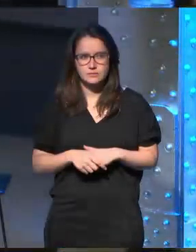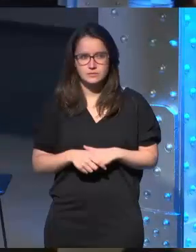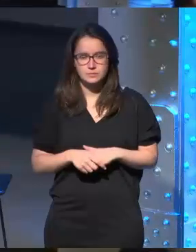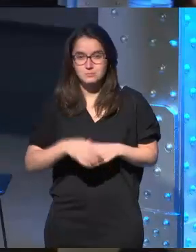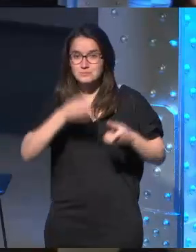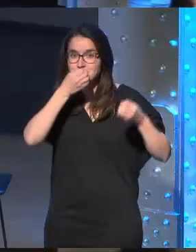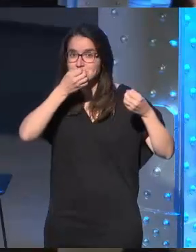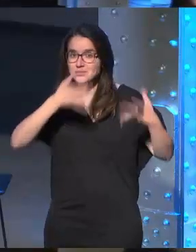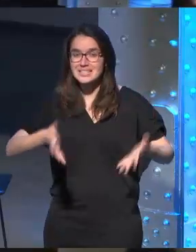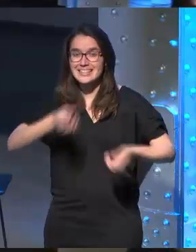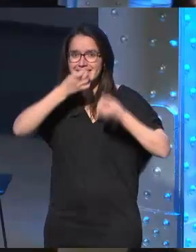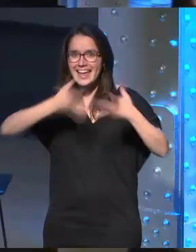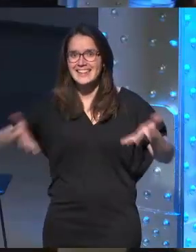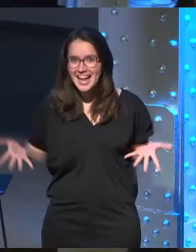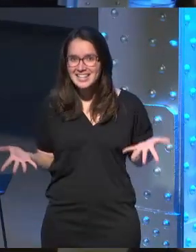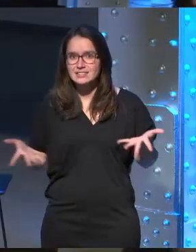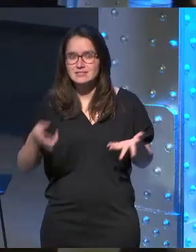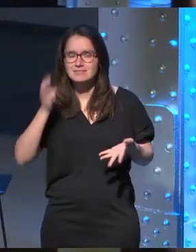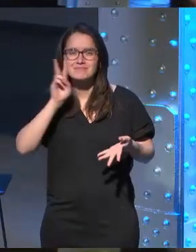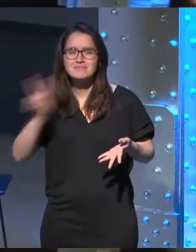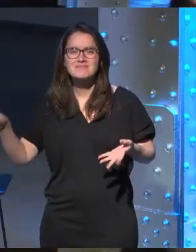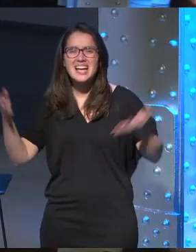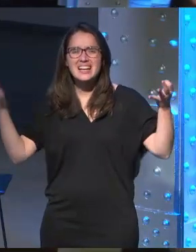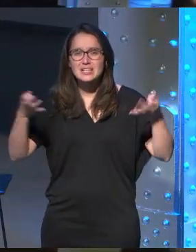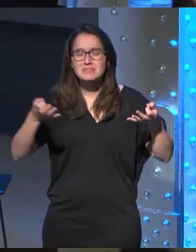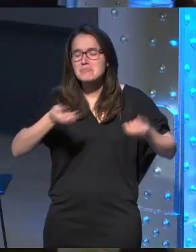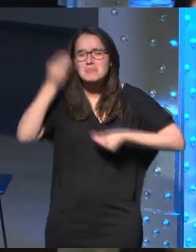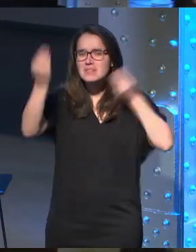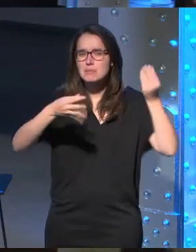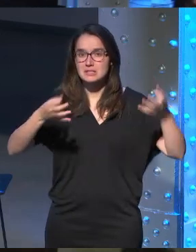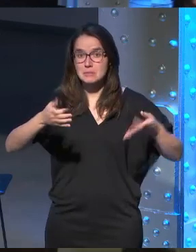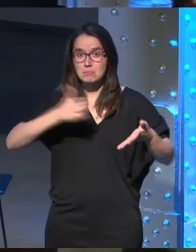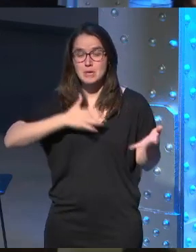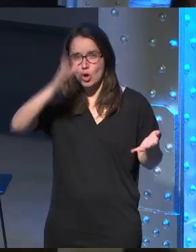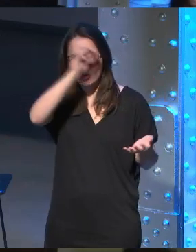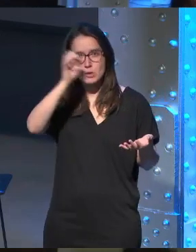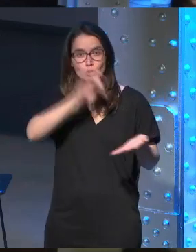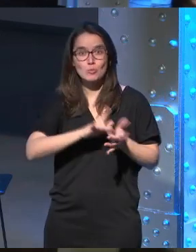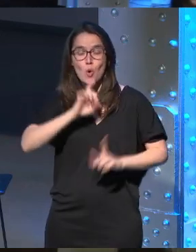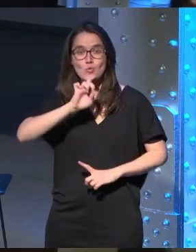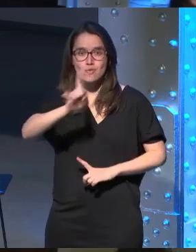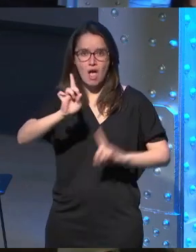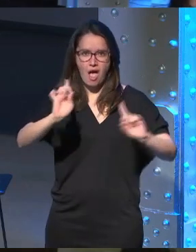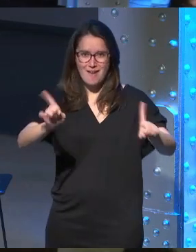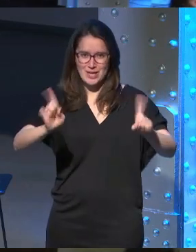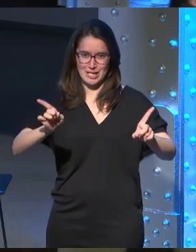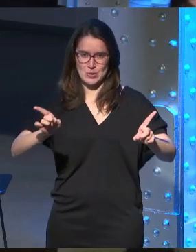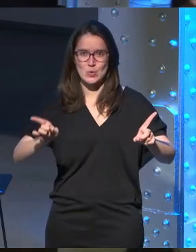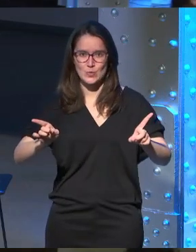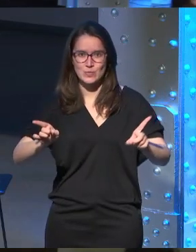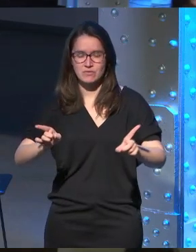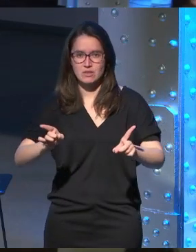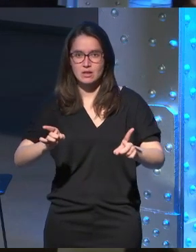bien ¿qué tal? ¿cómo lo veis? ¿qué os parece? para mí esto es una advertencia es un aviso